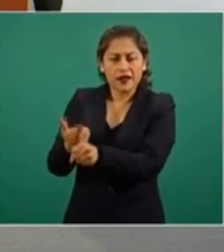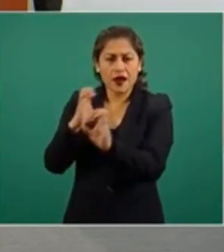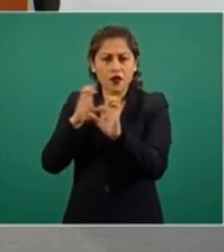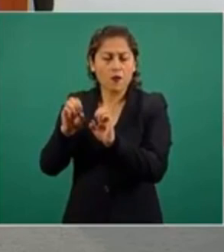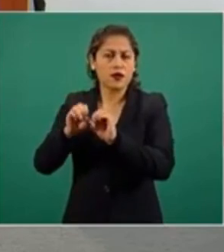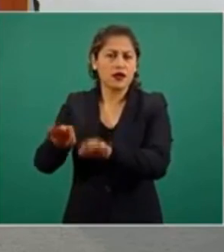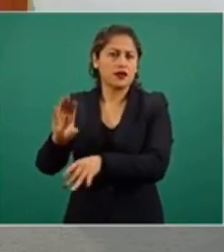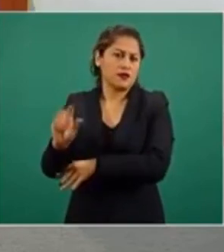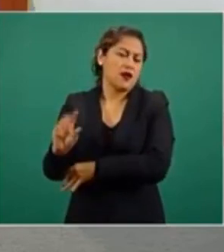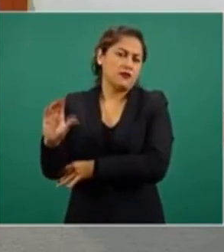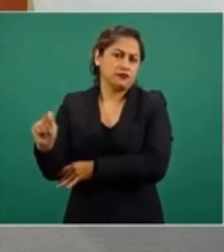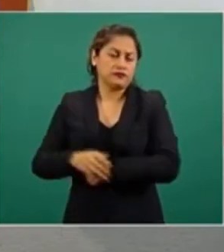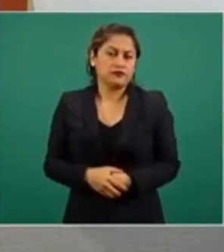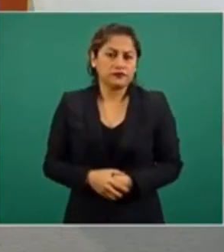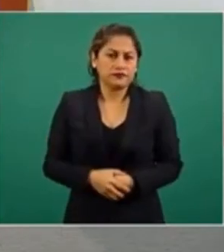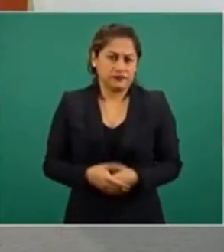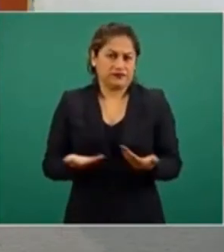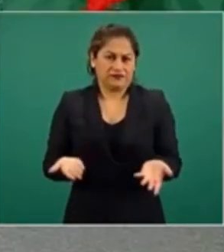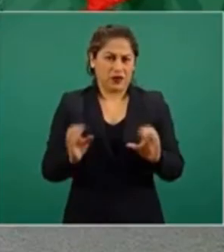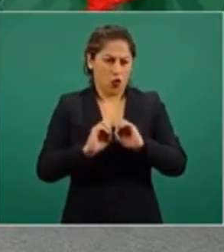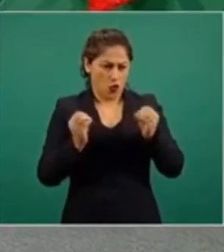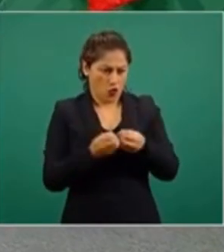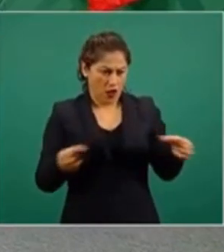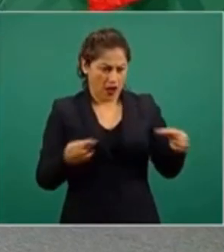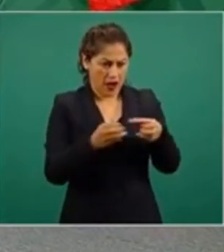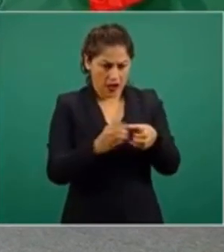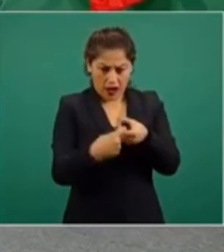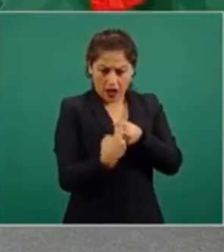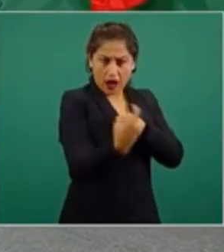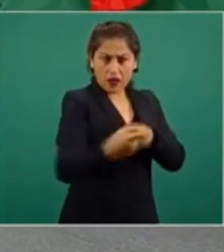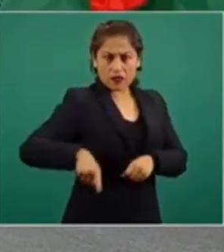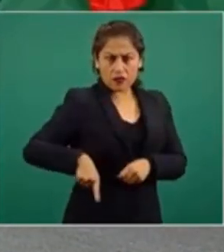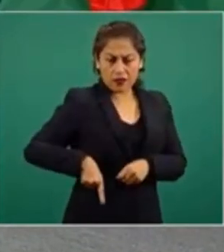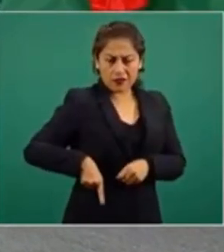¿Y por qué autónomo? ¿para qué comunicaciones y transportes?